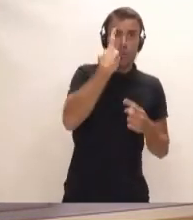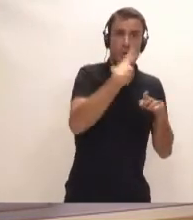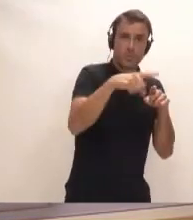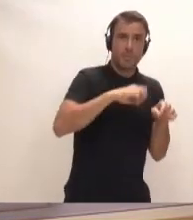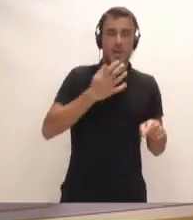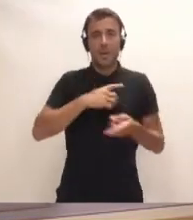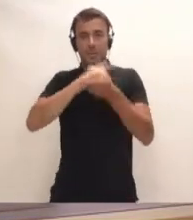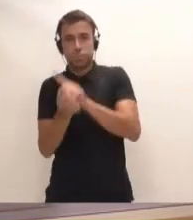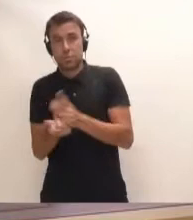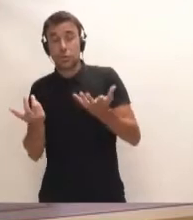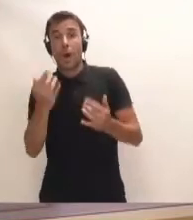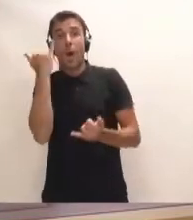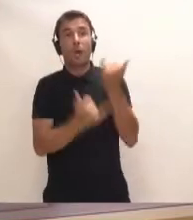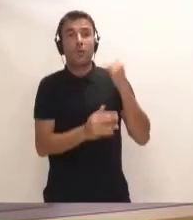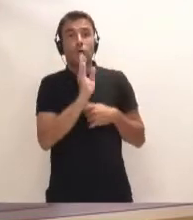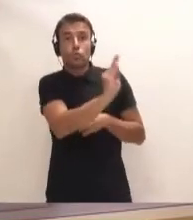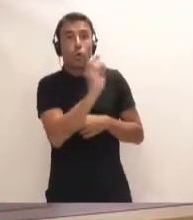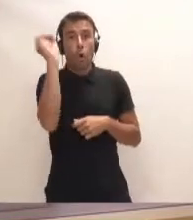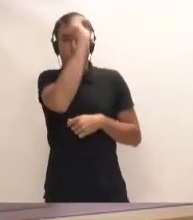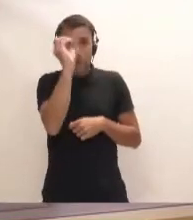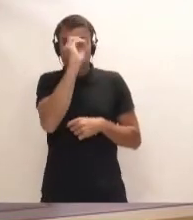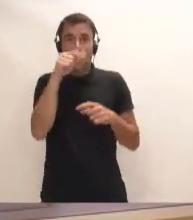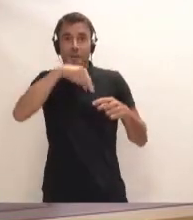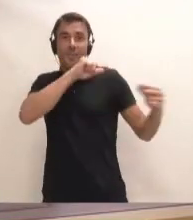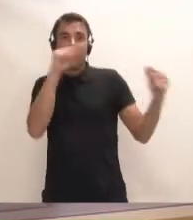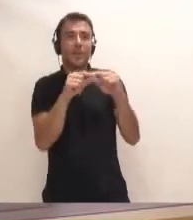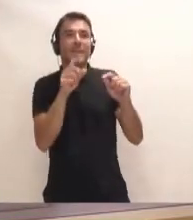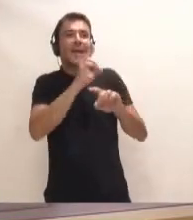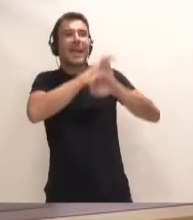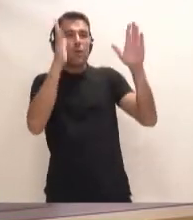un poco difícil saber dónde se están situando dentro de este debate.